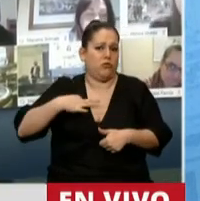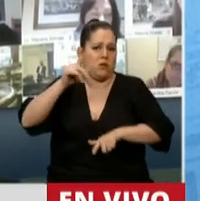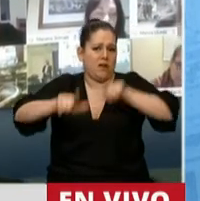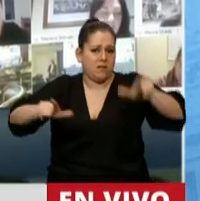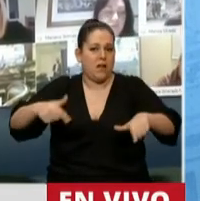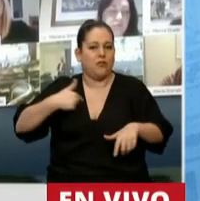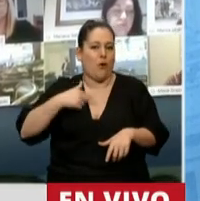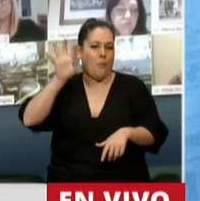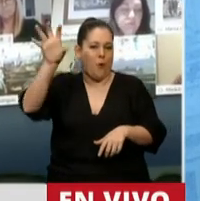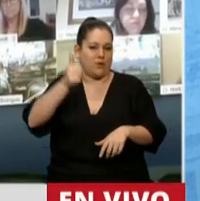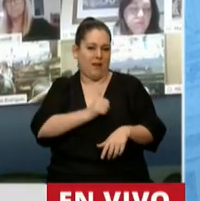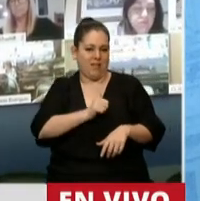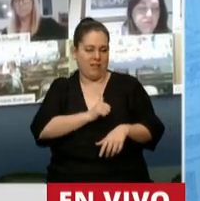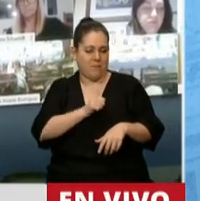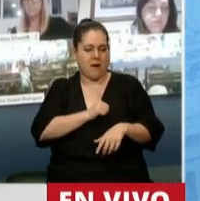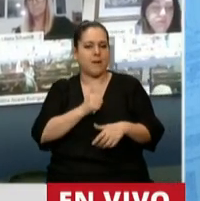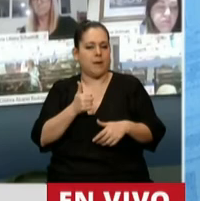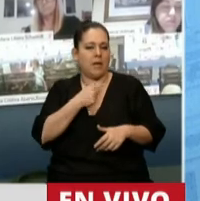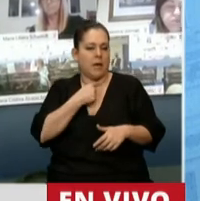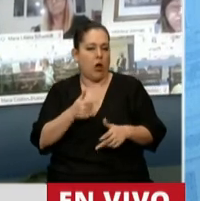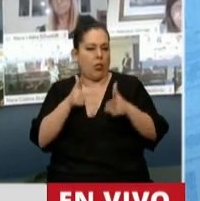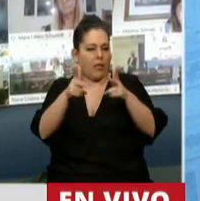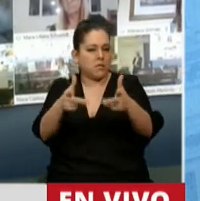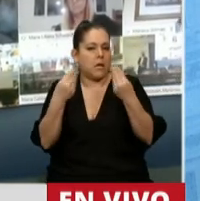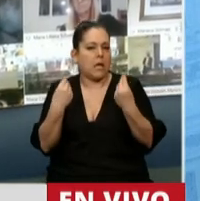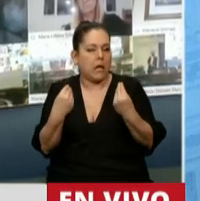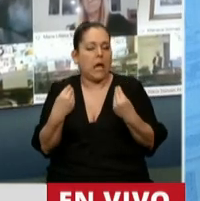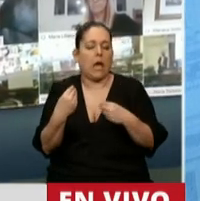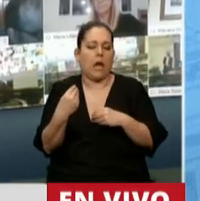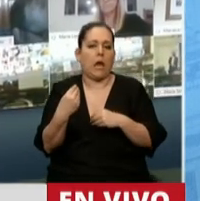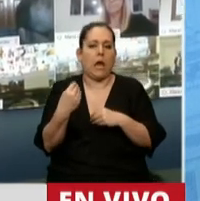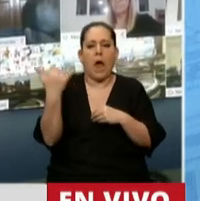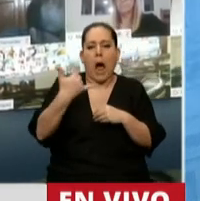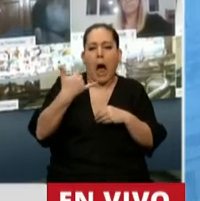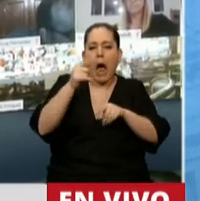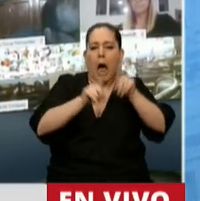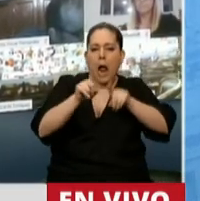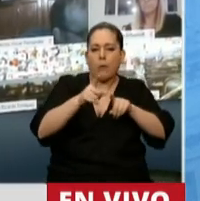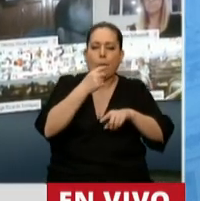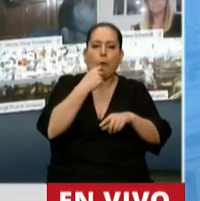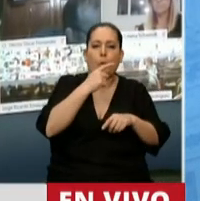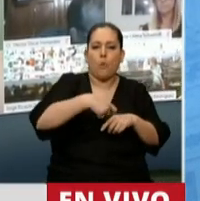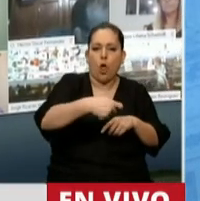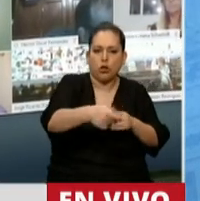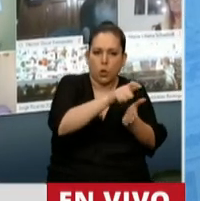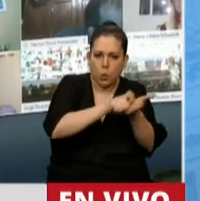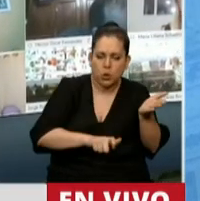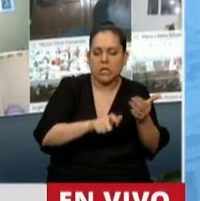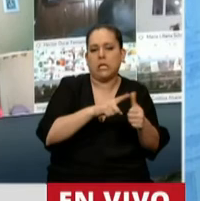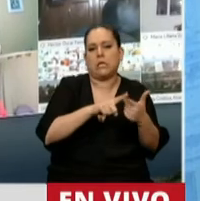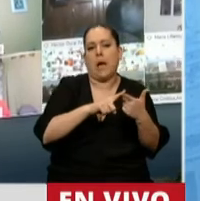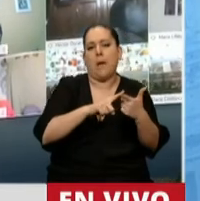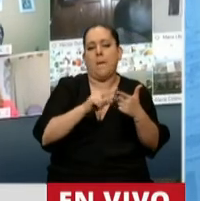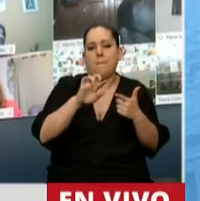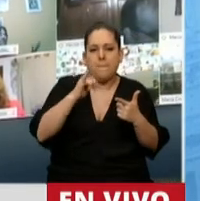catamarqueña tengo que decir que esa amplitud de sujetos que contempla donde entran los monotributistas, autónomos,